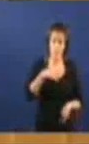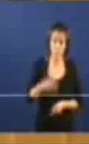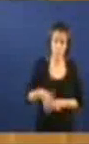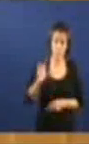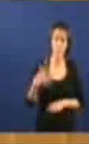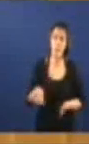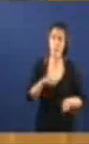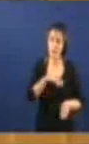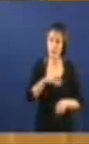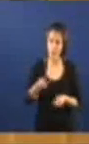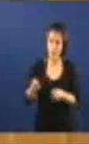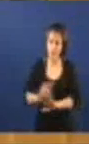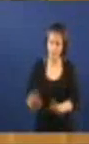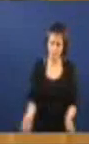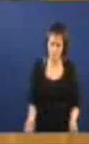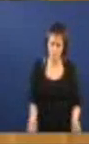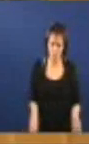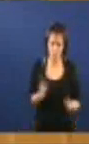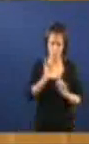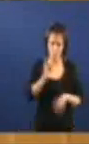Se me dá tempo